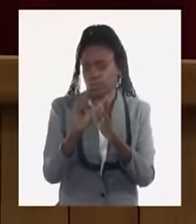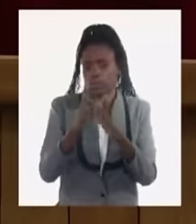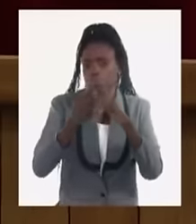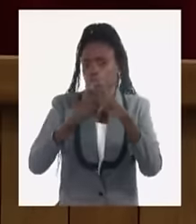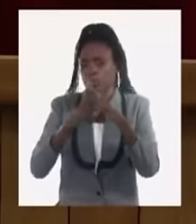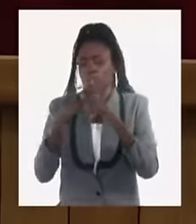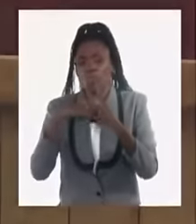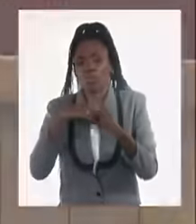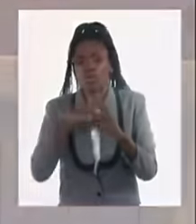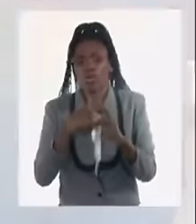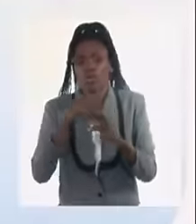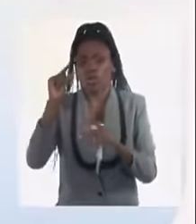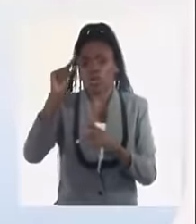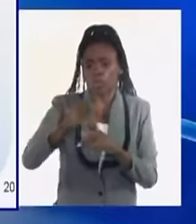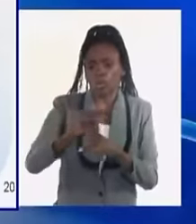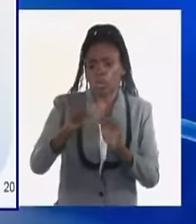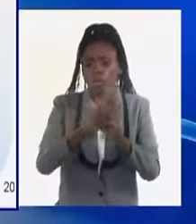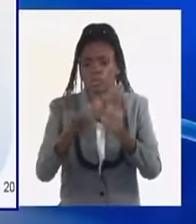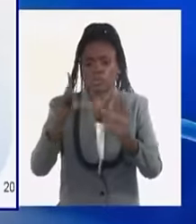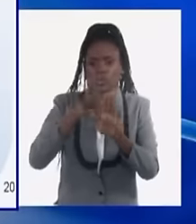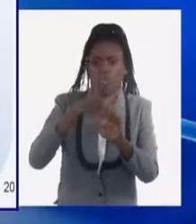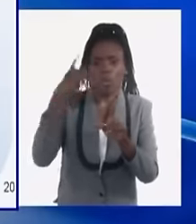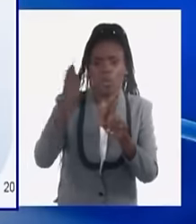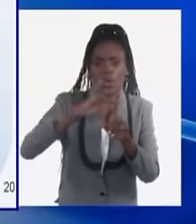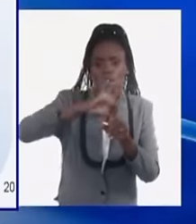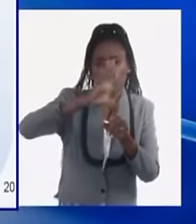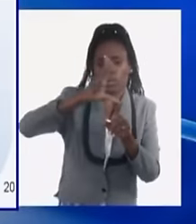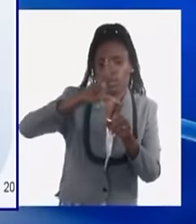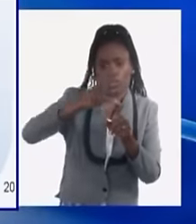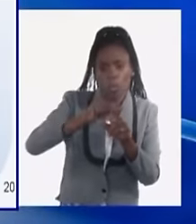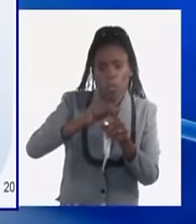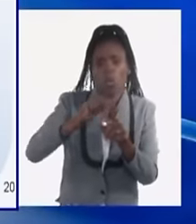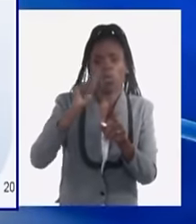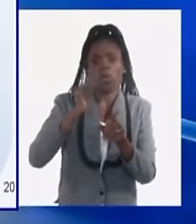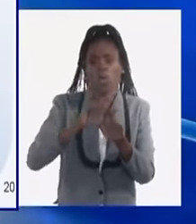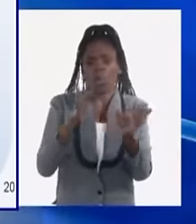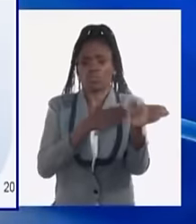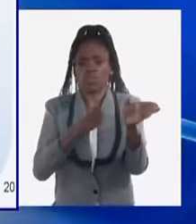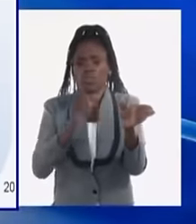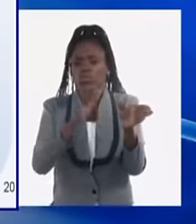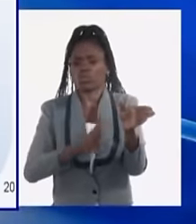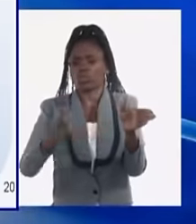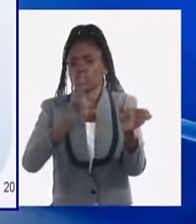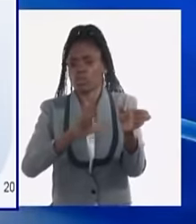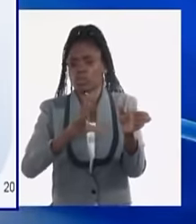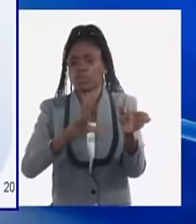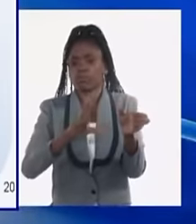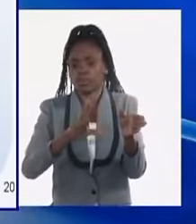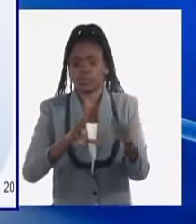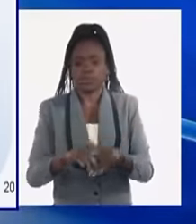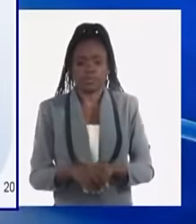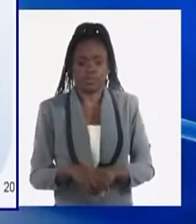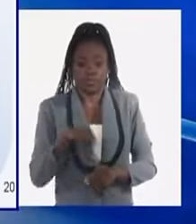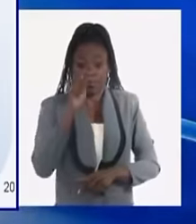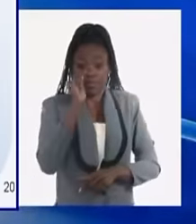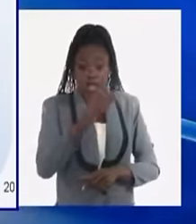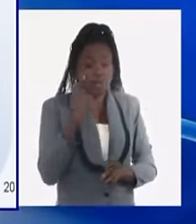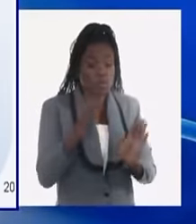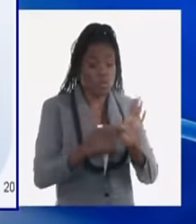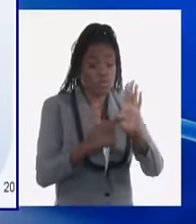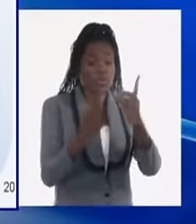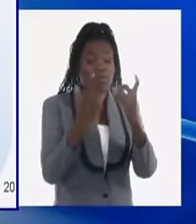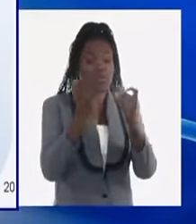se contiene ni reduce el delito, la corrupción, las ilegalidades y las indisciplinas sociales. Y ello demuestra que es